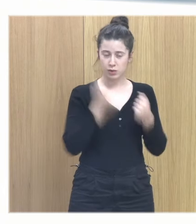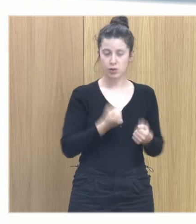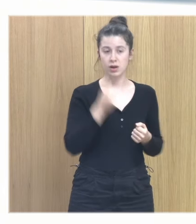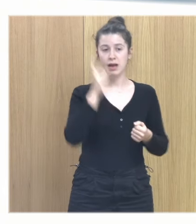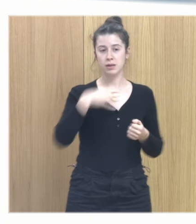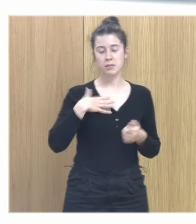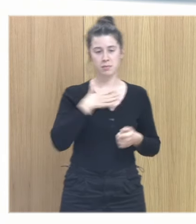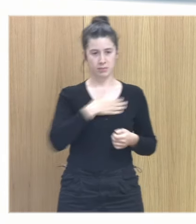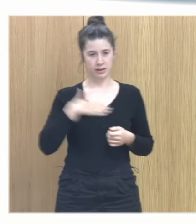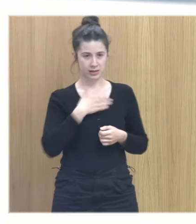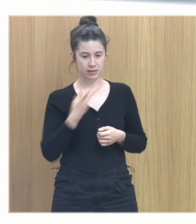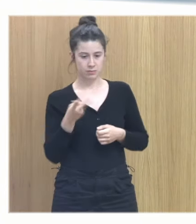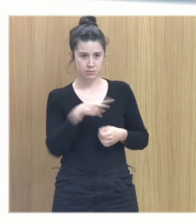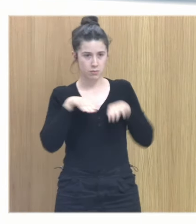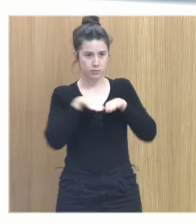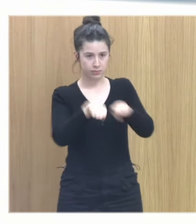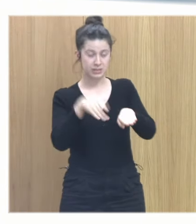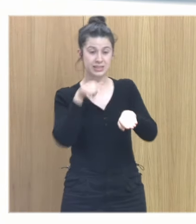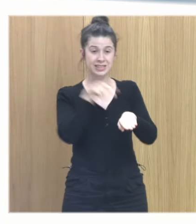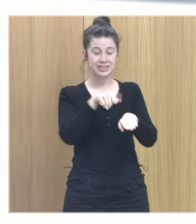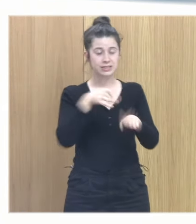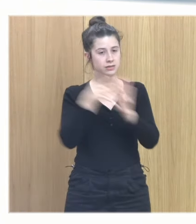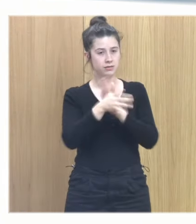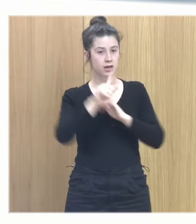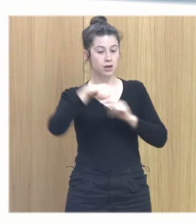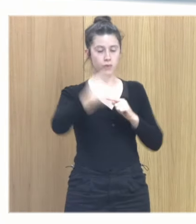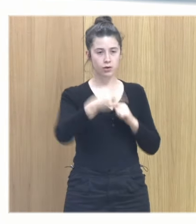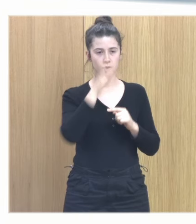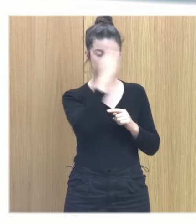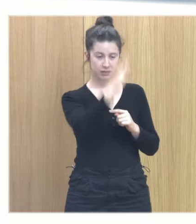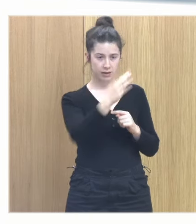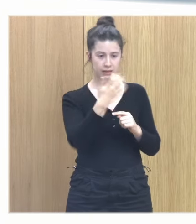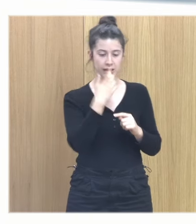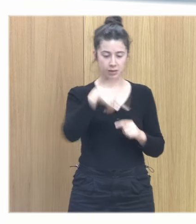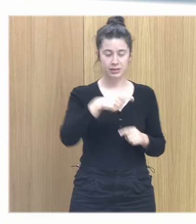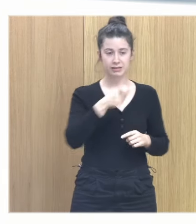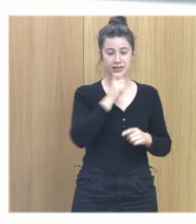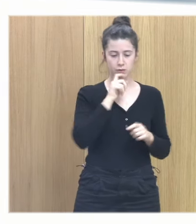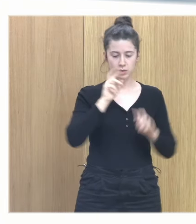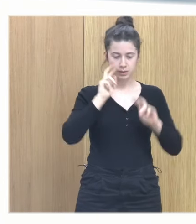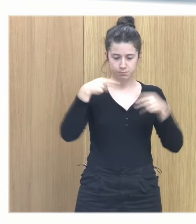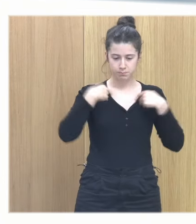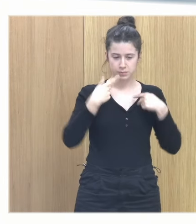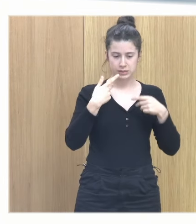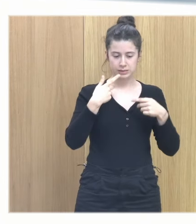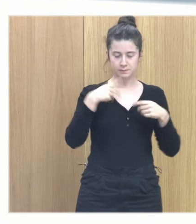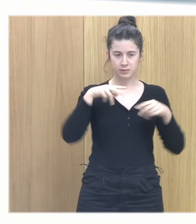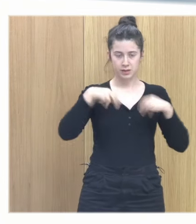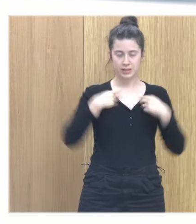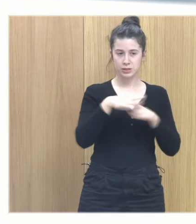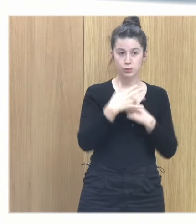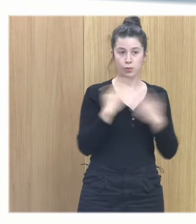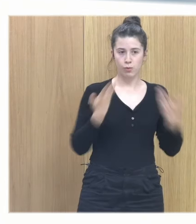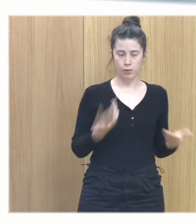mismo tiempo. Y eso le va a producir una ambivalencia y una dificultad para entender lo que le está pasando a que no tienen otras formas de